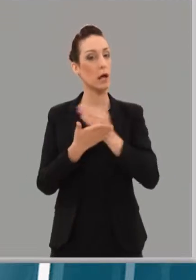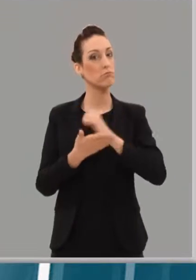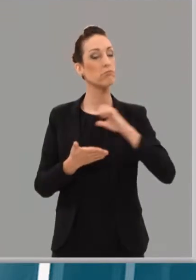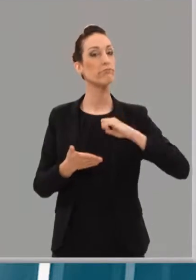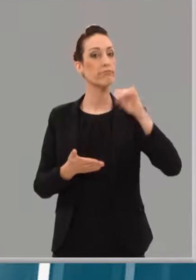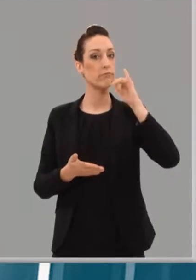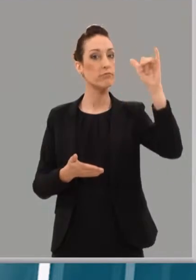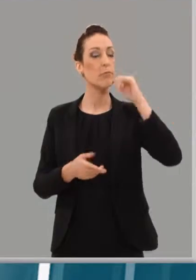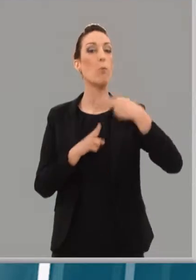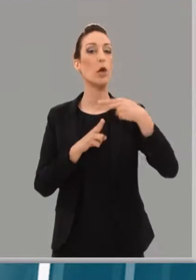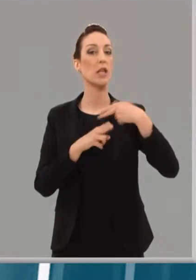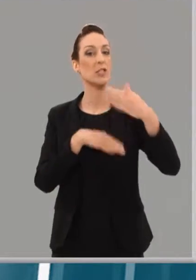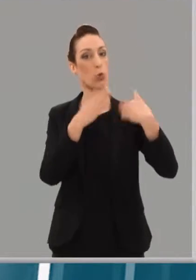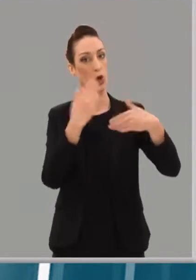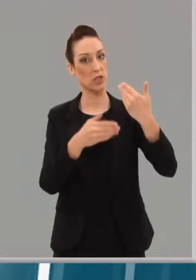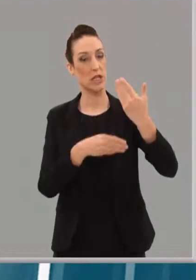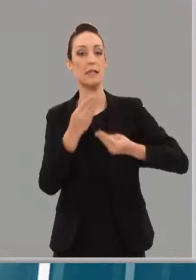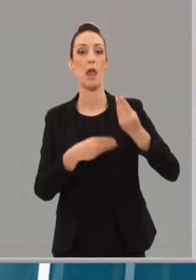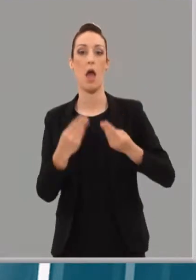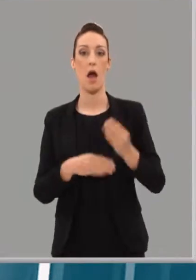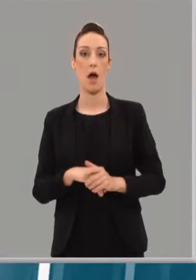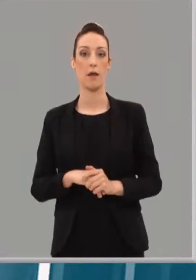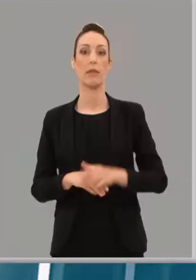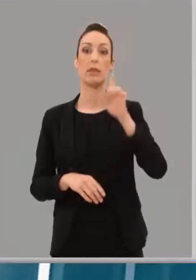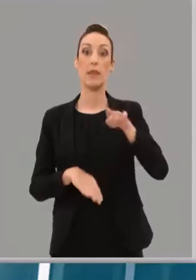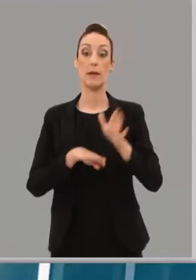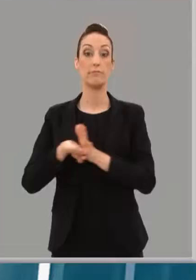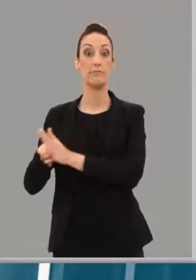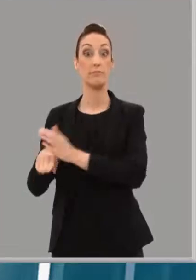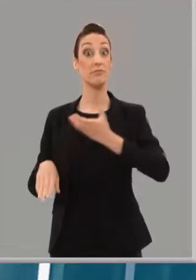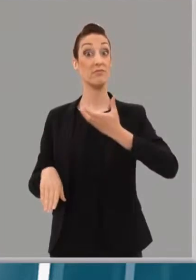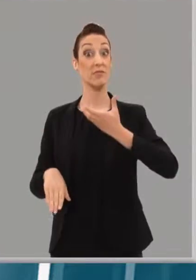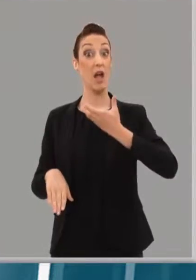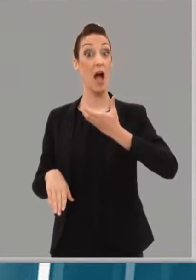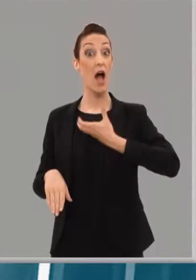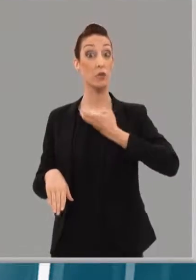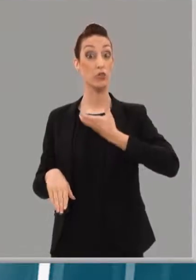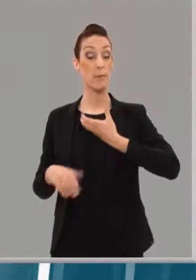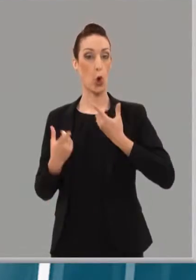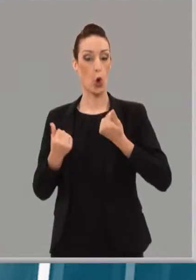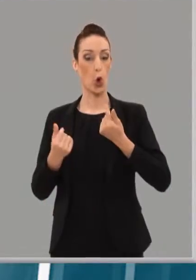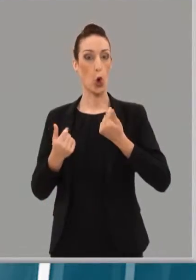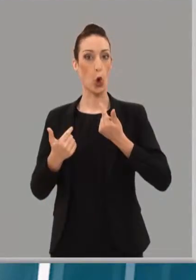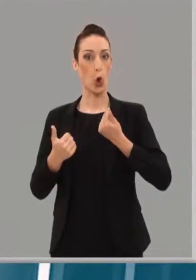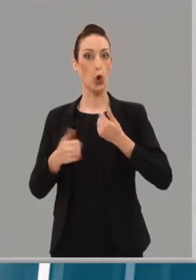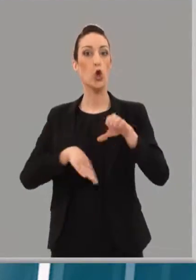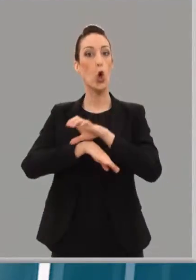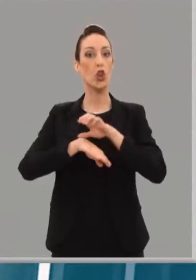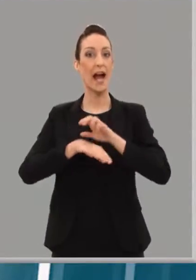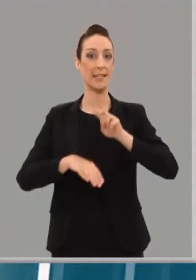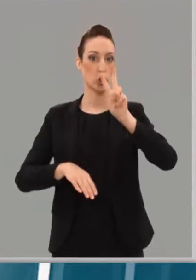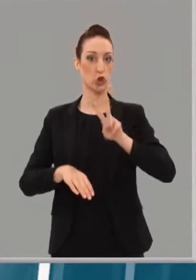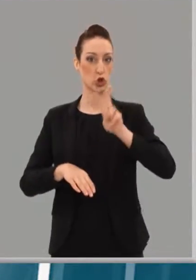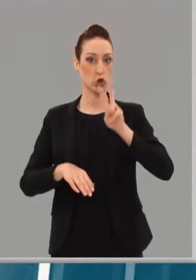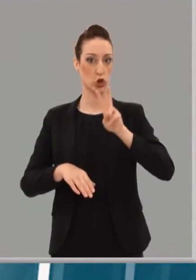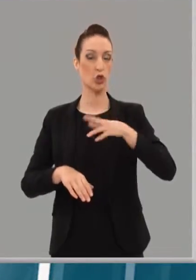políticas progresistas. Por su parte, en el Ayuntamiento de Logroño, Unidas Podemos obtiene dos concejales. Parece que la excisión con Cambia